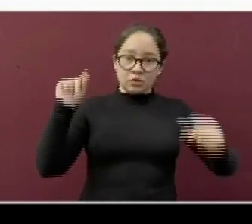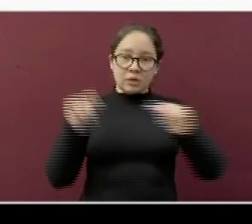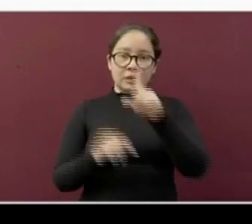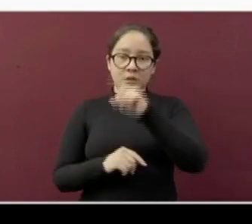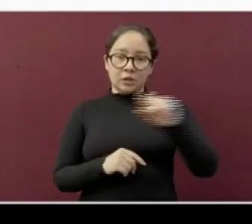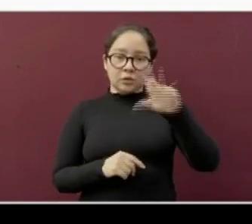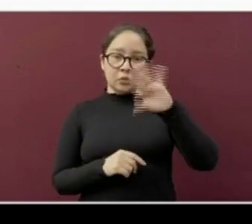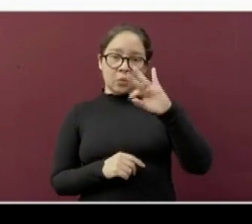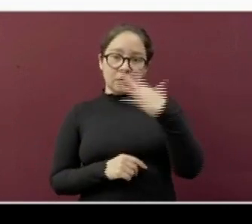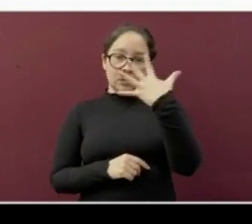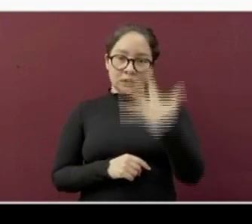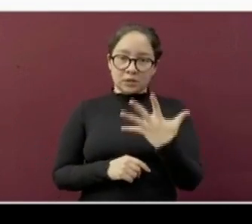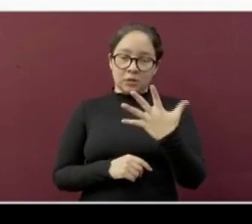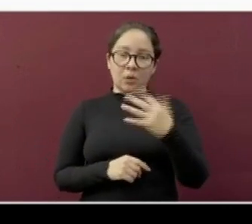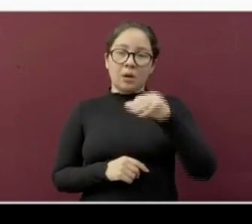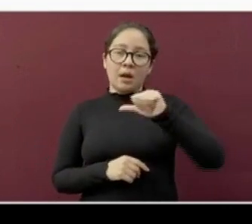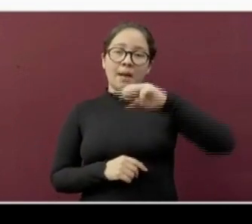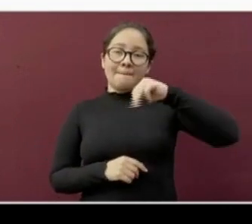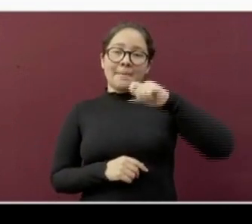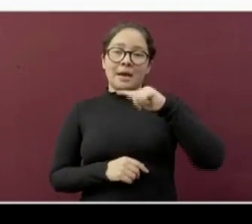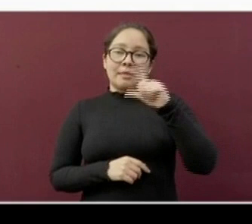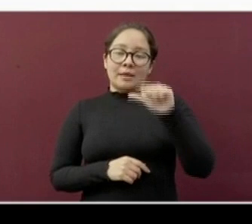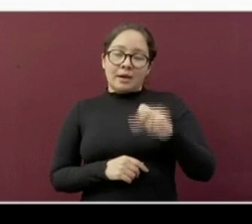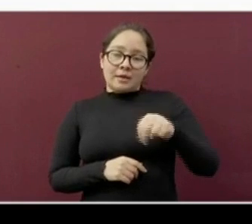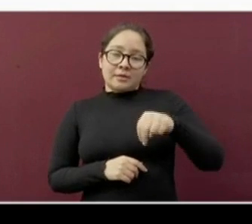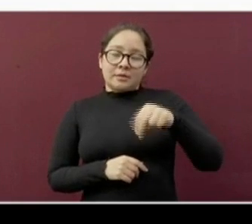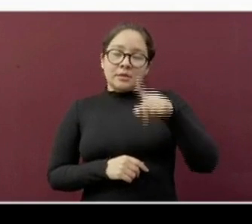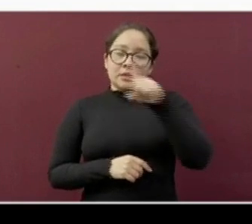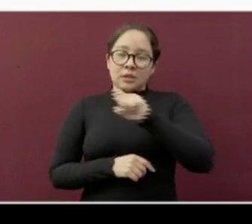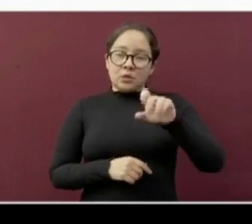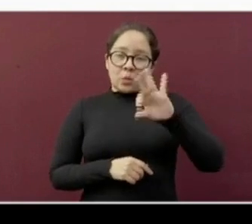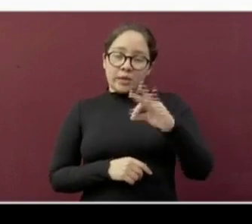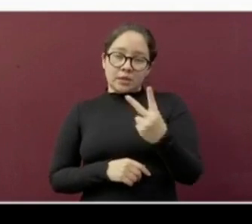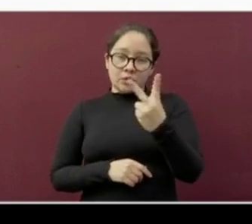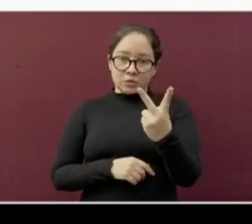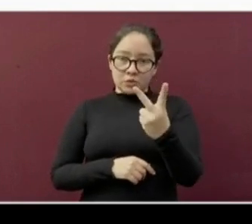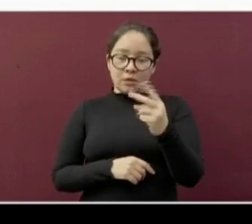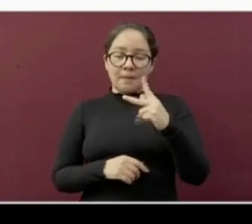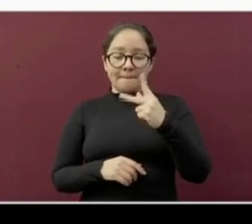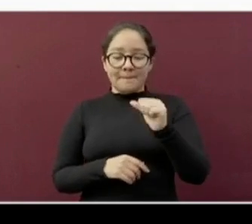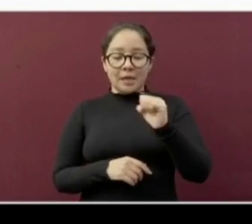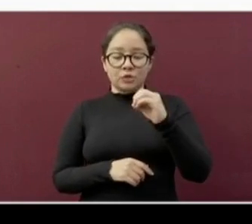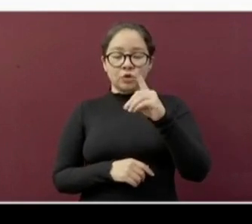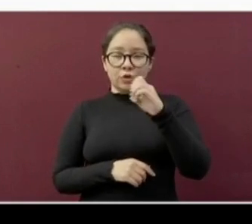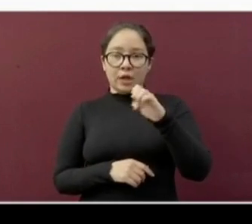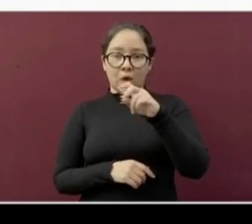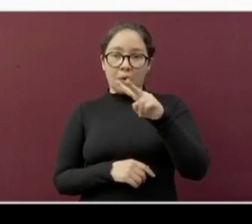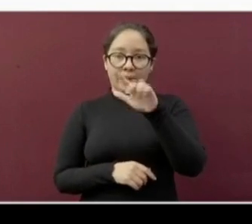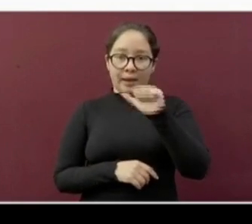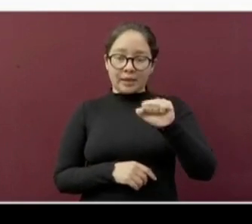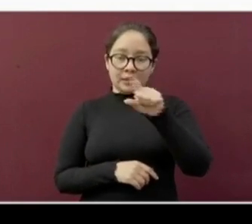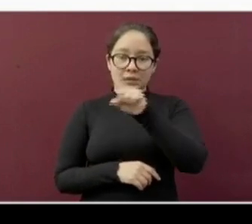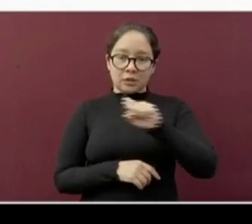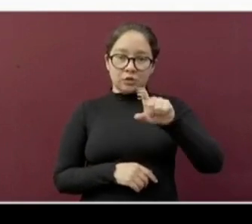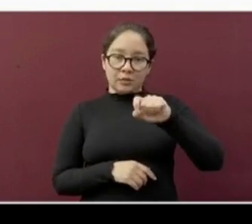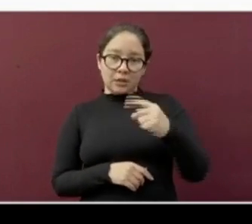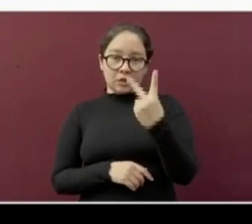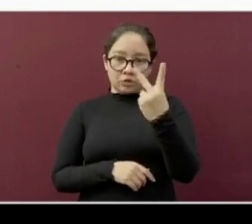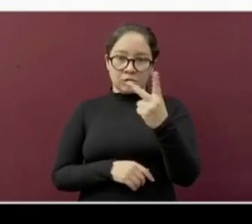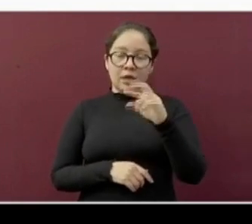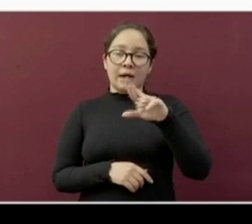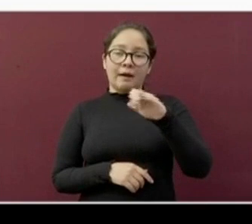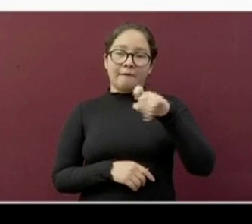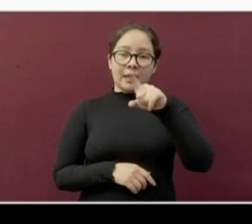145. Amatlán de los Reyes, 142. Paso de Ovejas, 122. Y Rafael